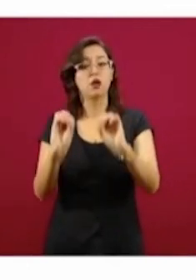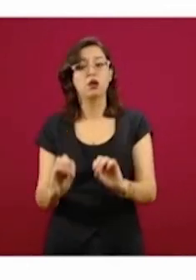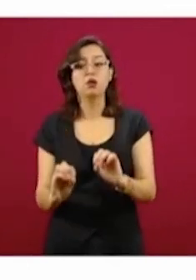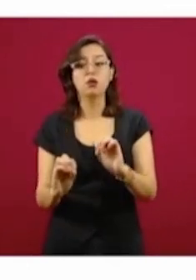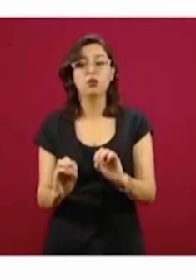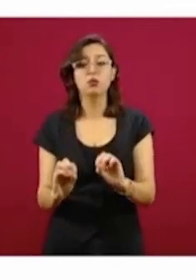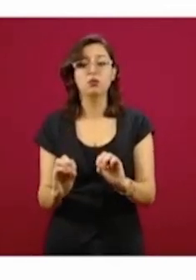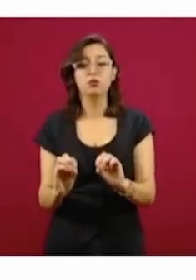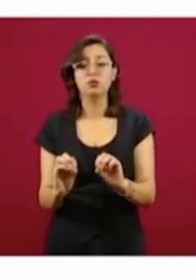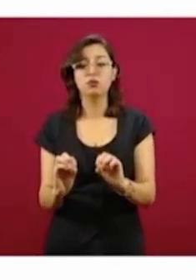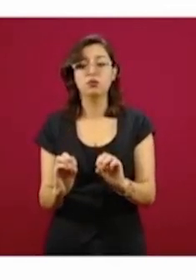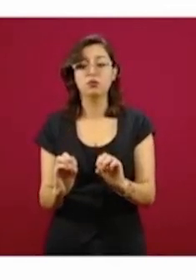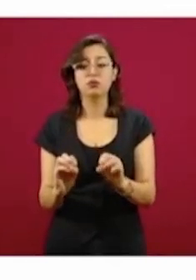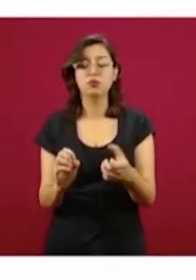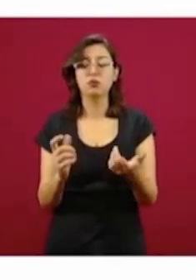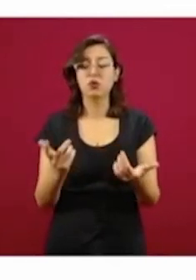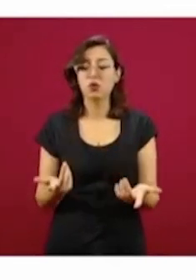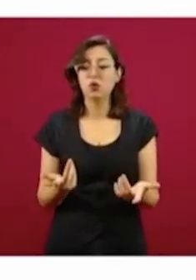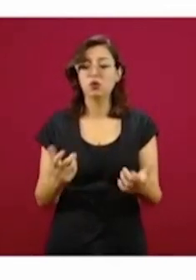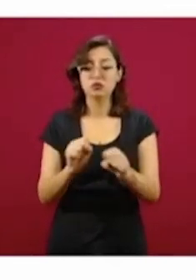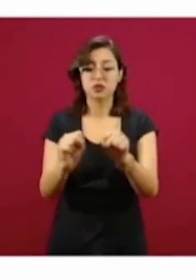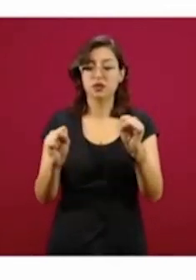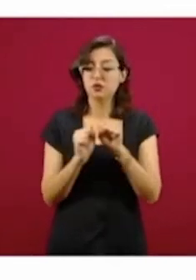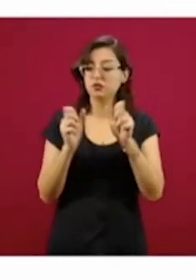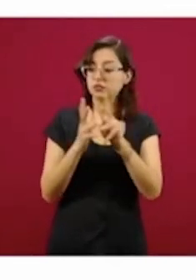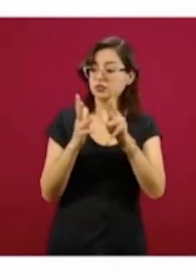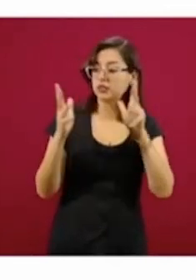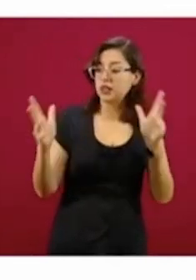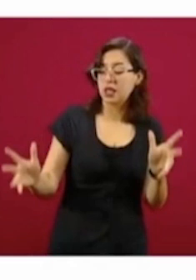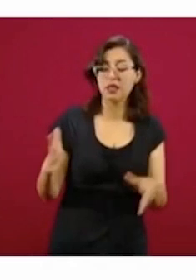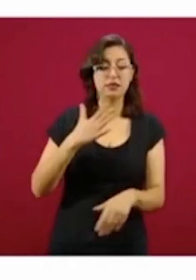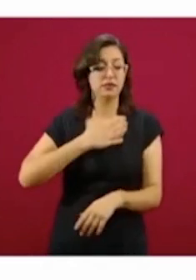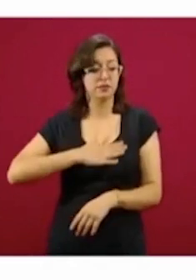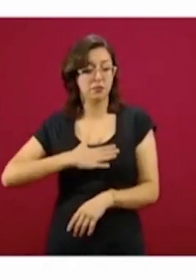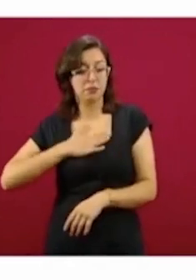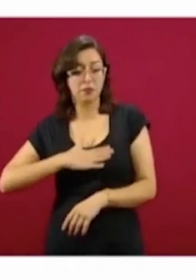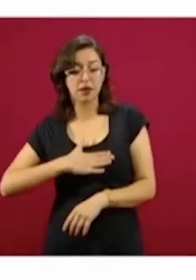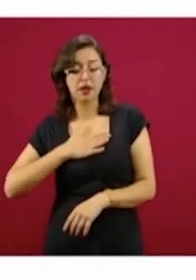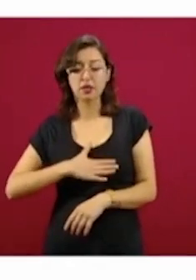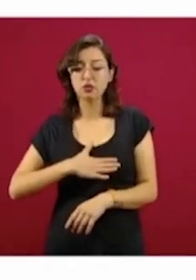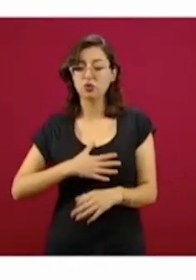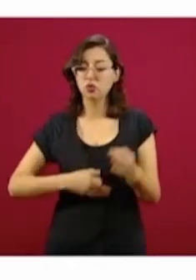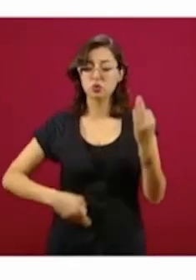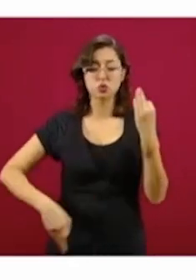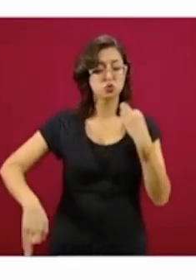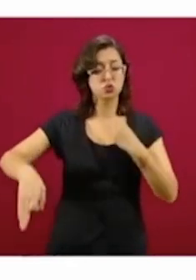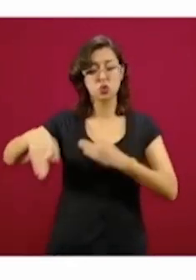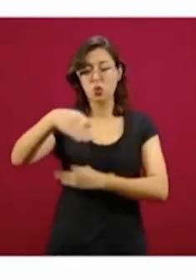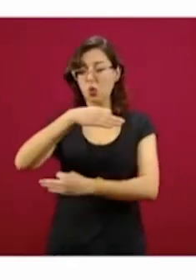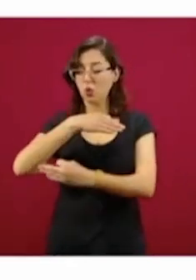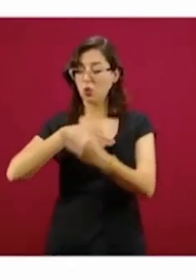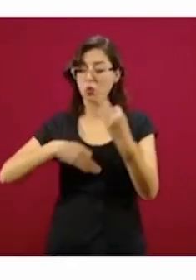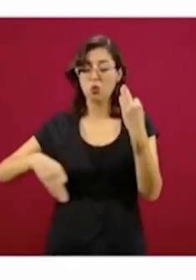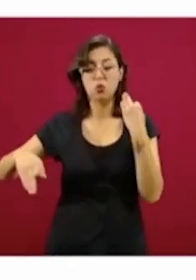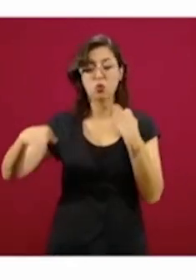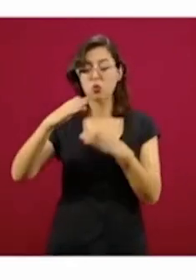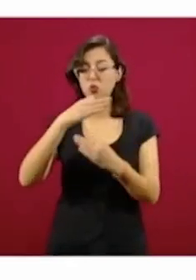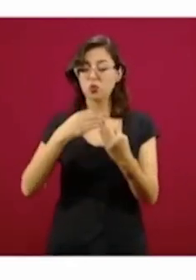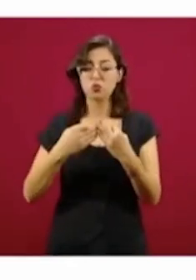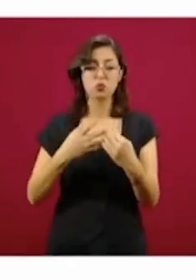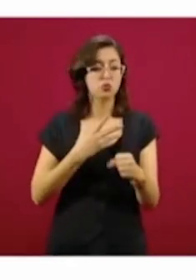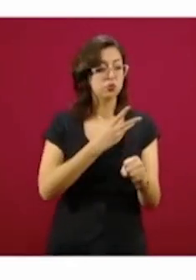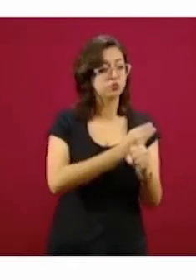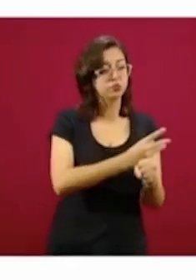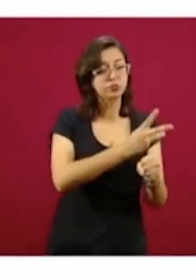usos múltiples, en los baños, en todo lo que pueda significar contratar